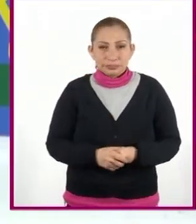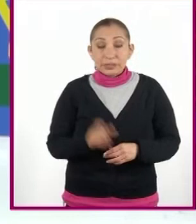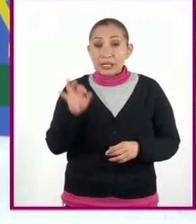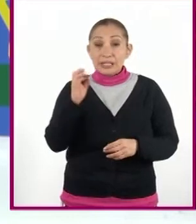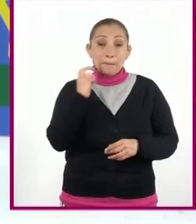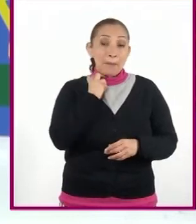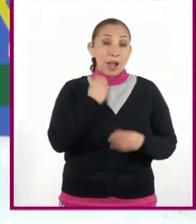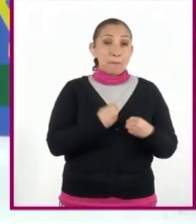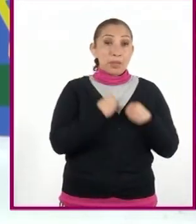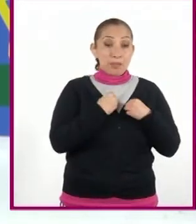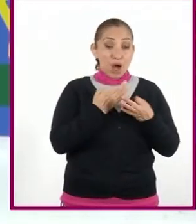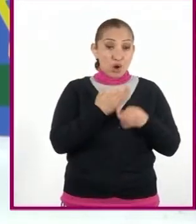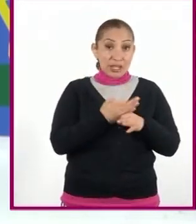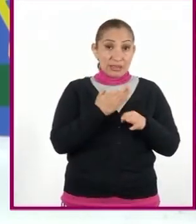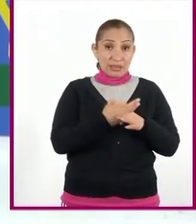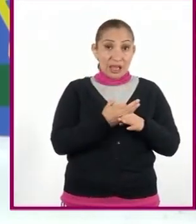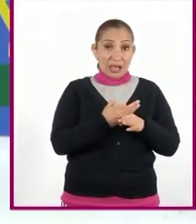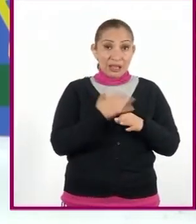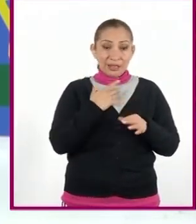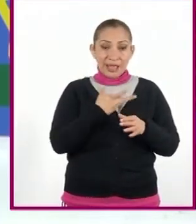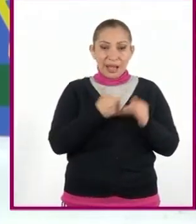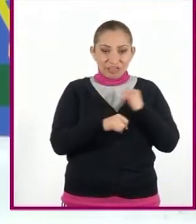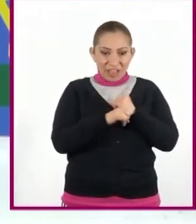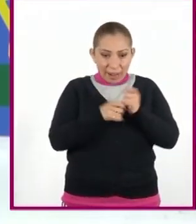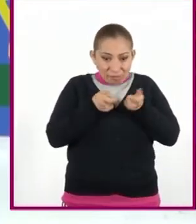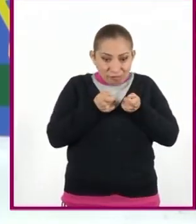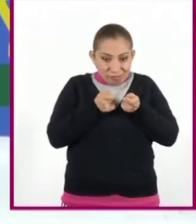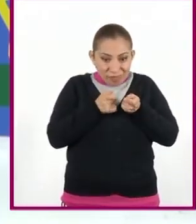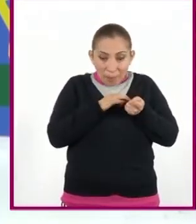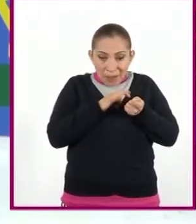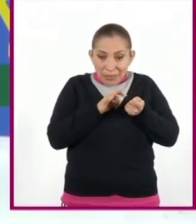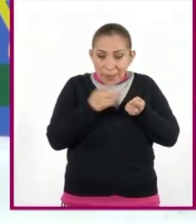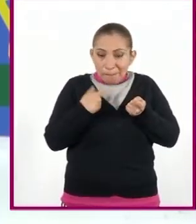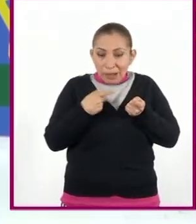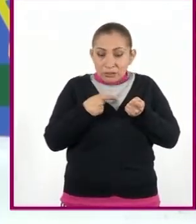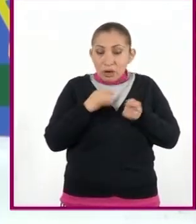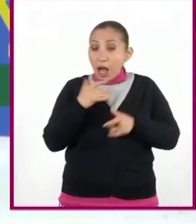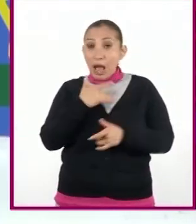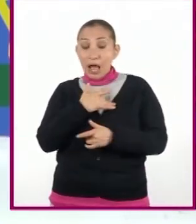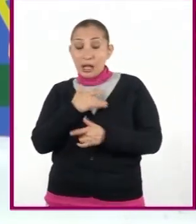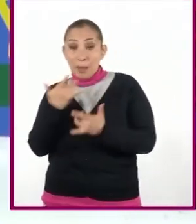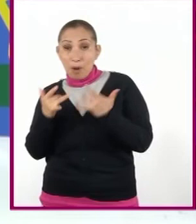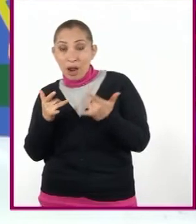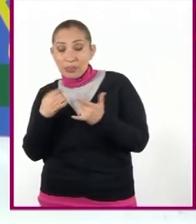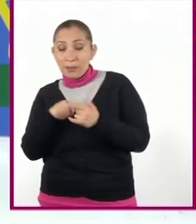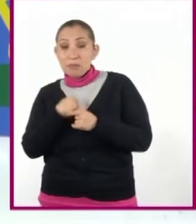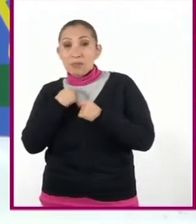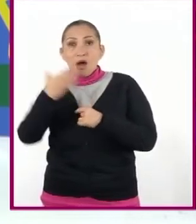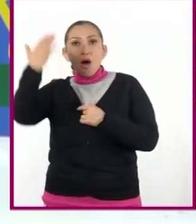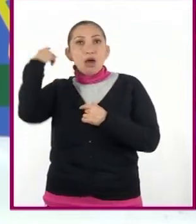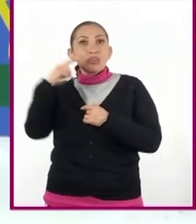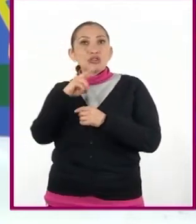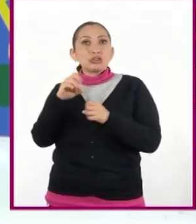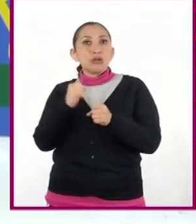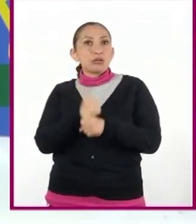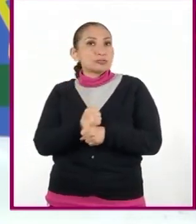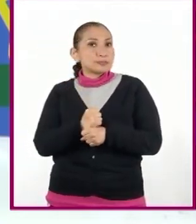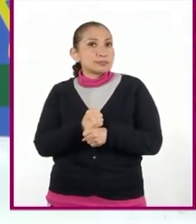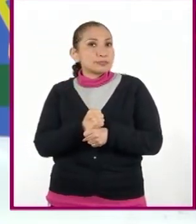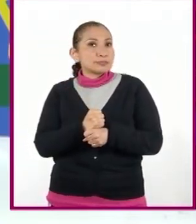vampiro viva en la época actual y tiene redes sociales y puede ser que la persona enamorada haya vivido hace 200 años.